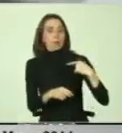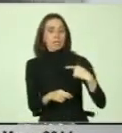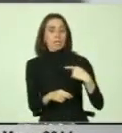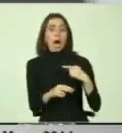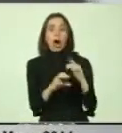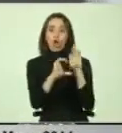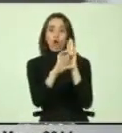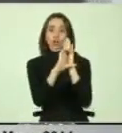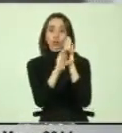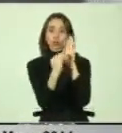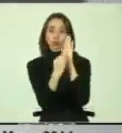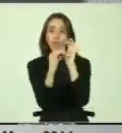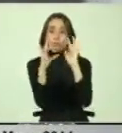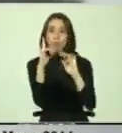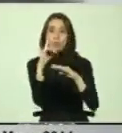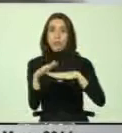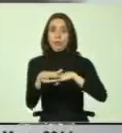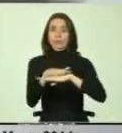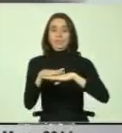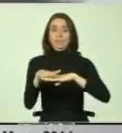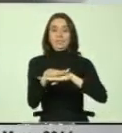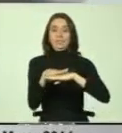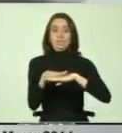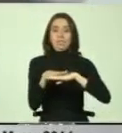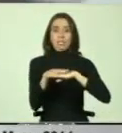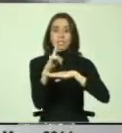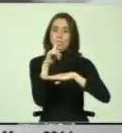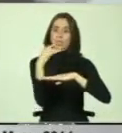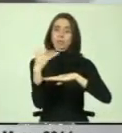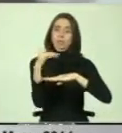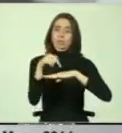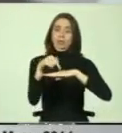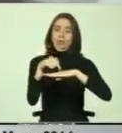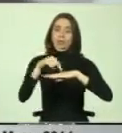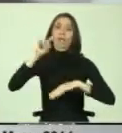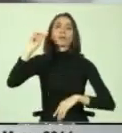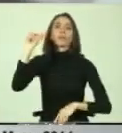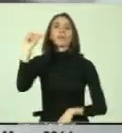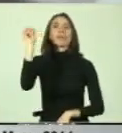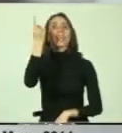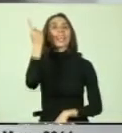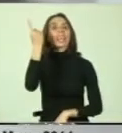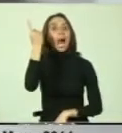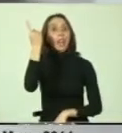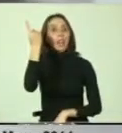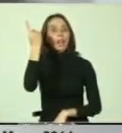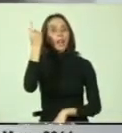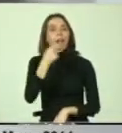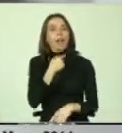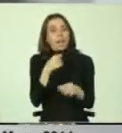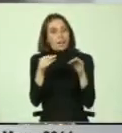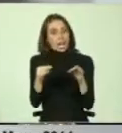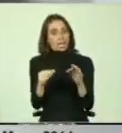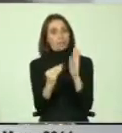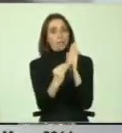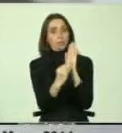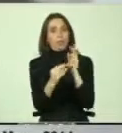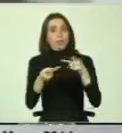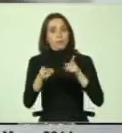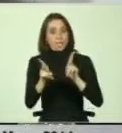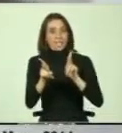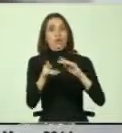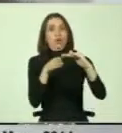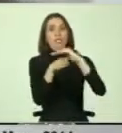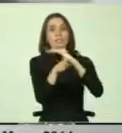ya establece un sustento esencial, general, que garantiza, que consagra el derecho al acceso a la